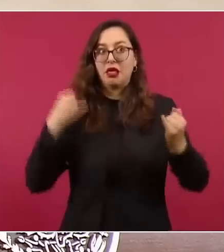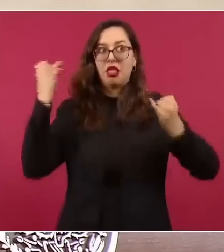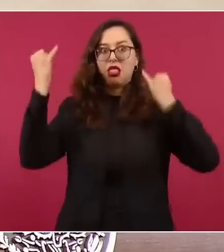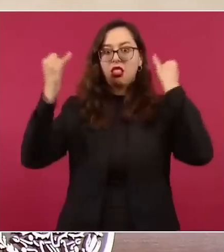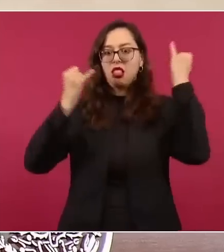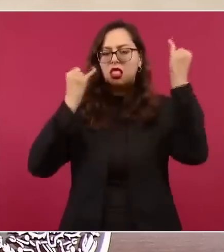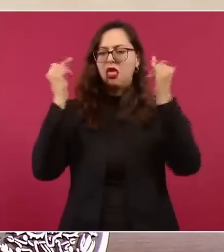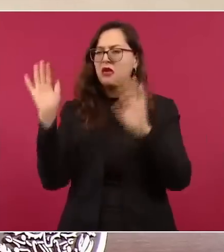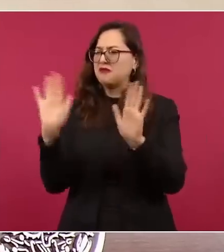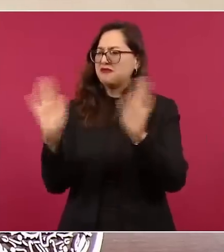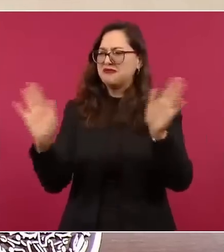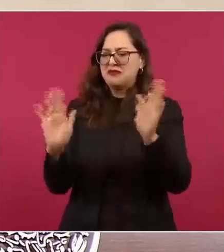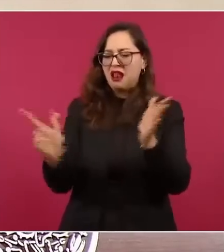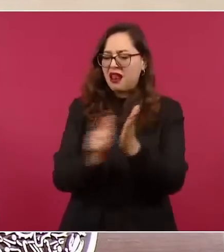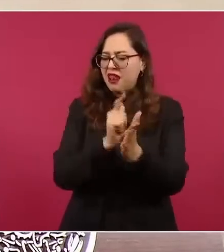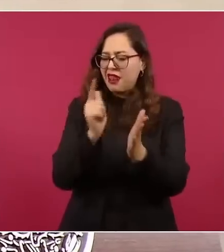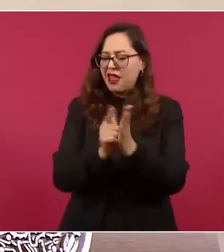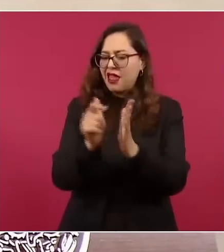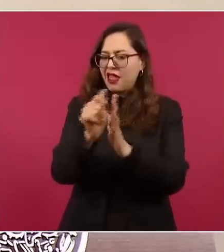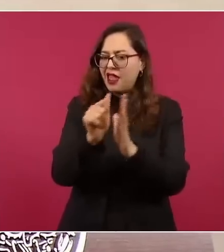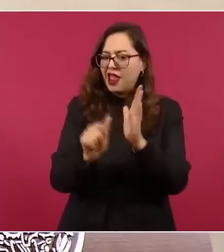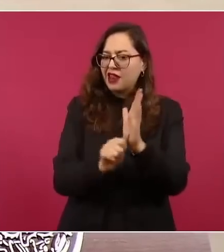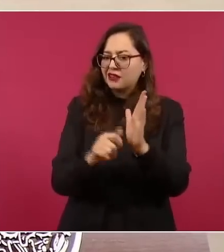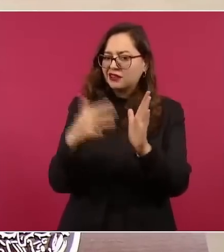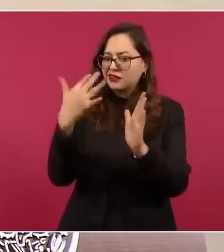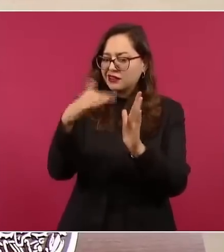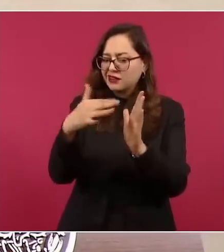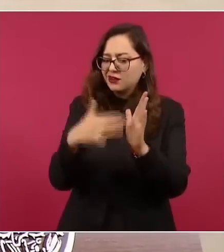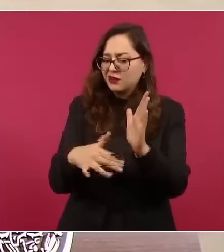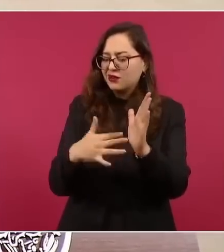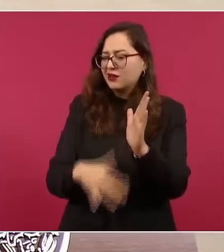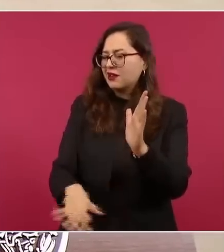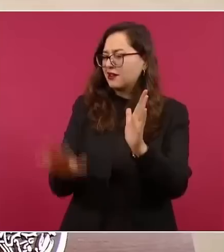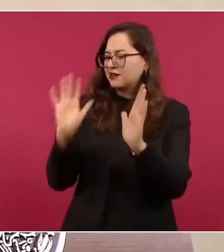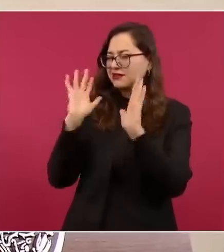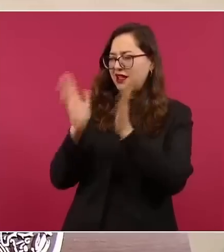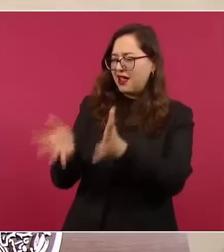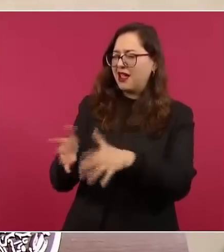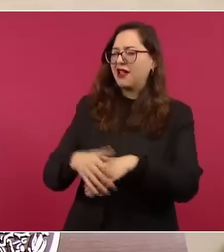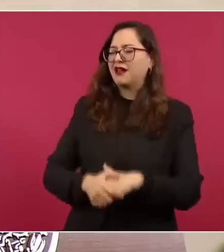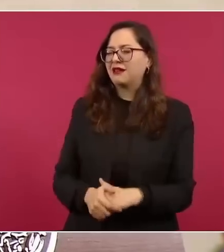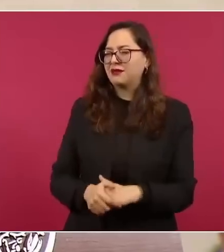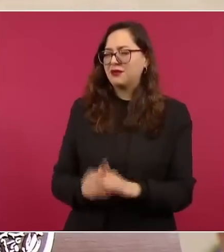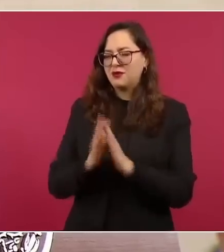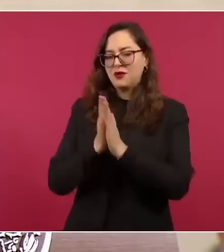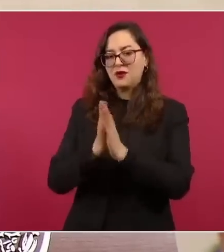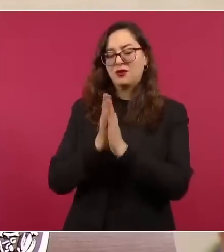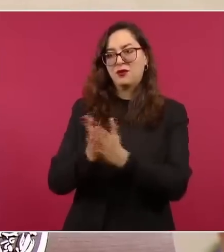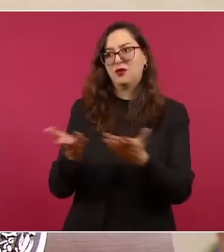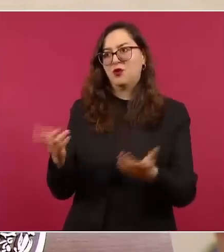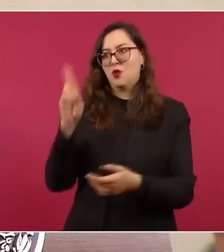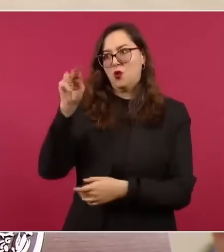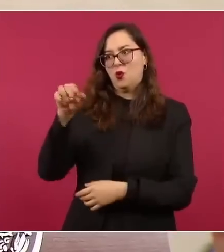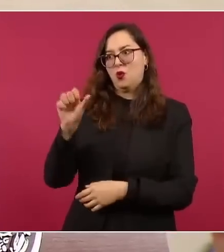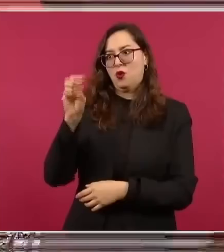manchando el nombre de nuestra universidad